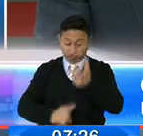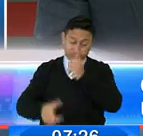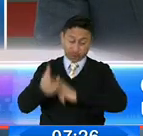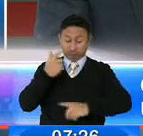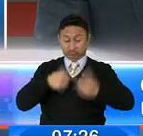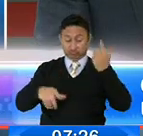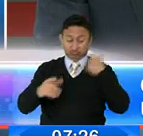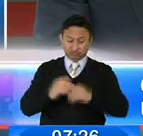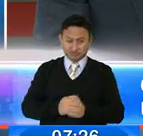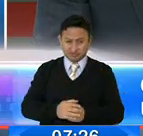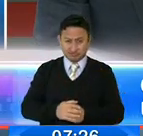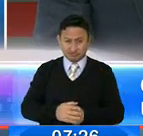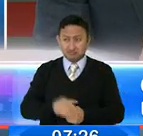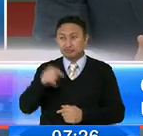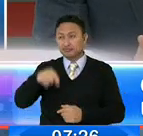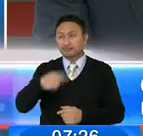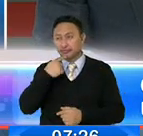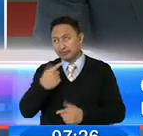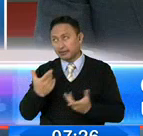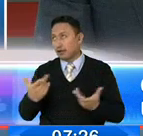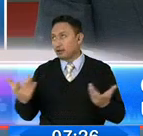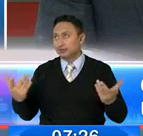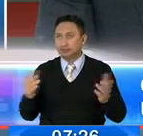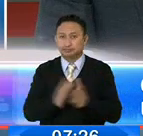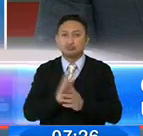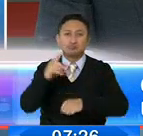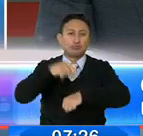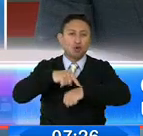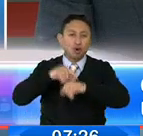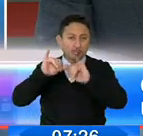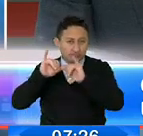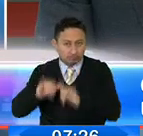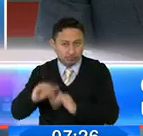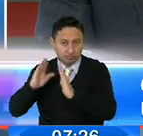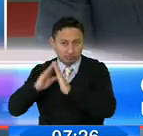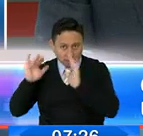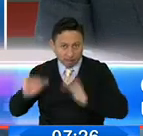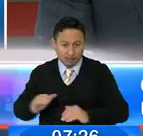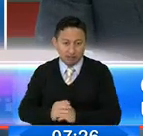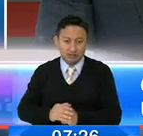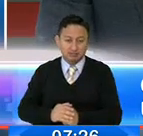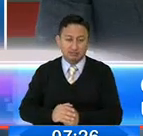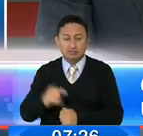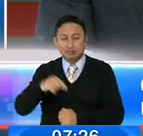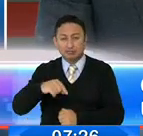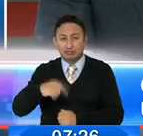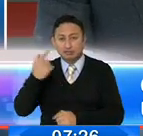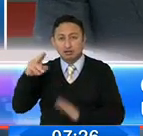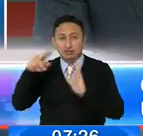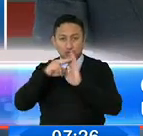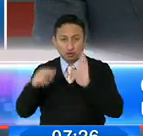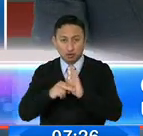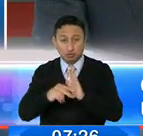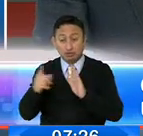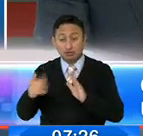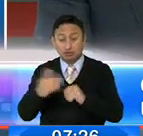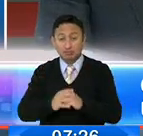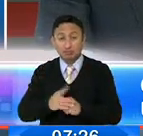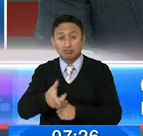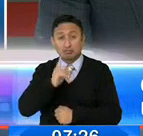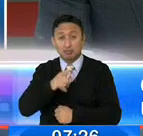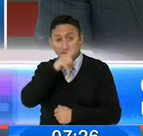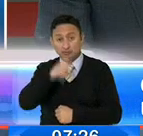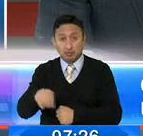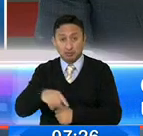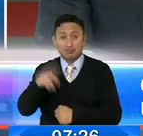calles. Por más de que se pone, a ver, el toque de queda temprano y pues se manda una normativa que no se venda alcohol